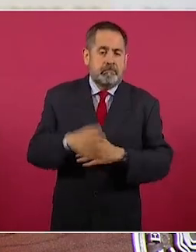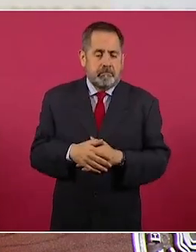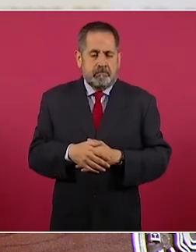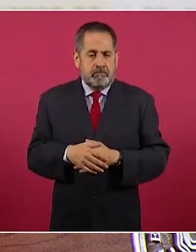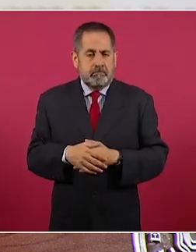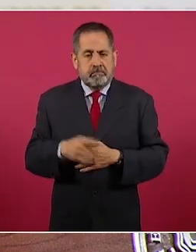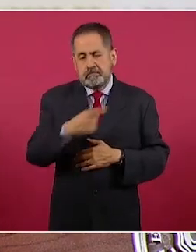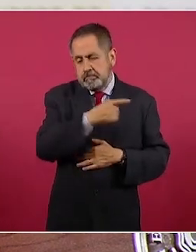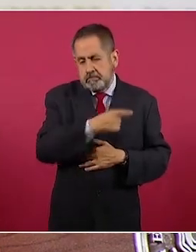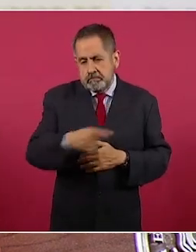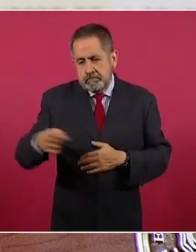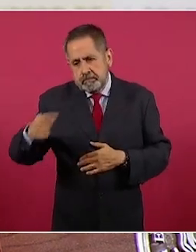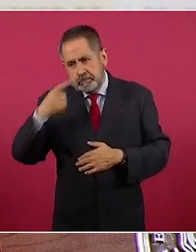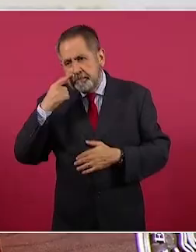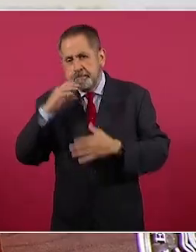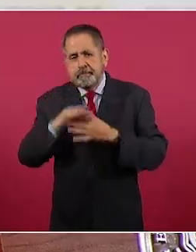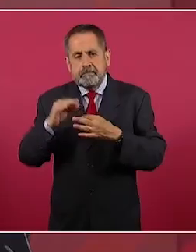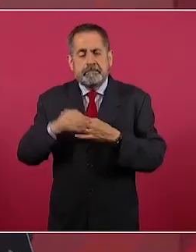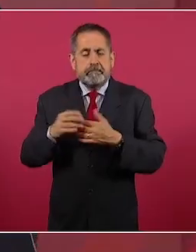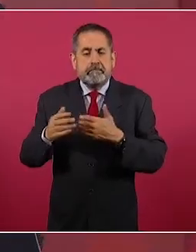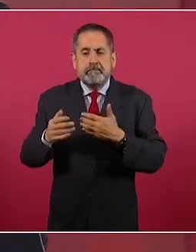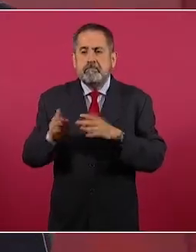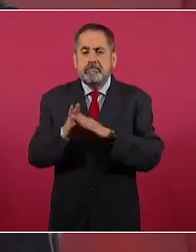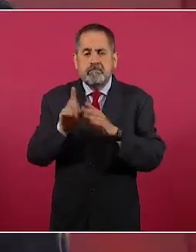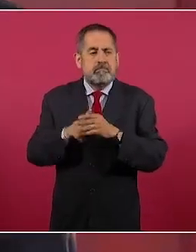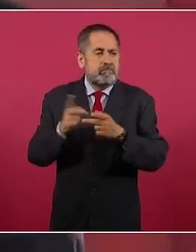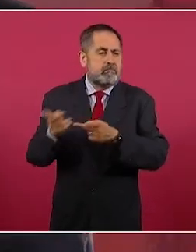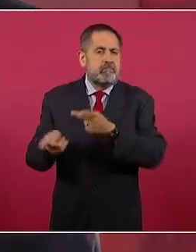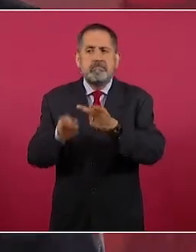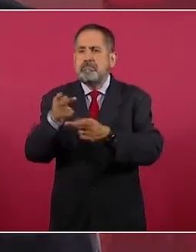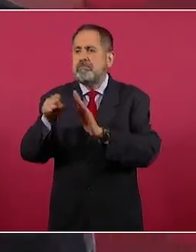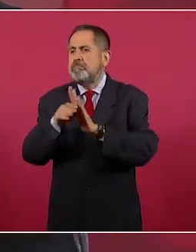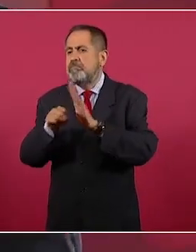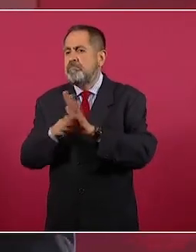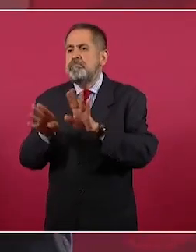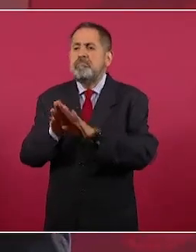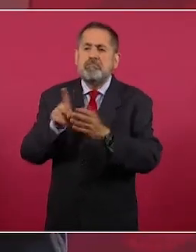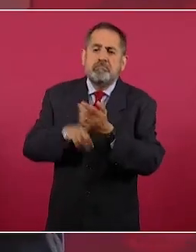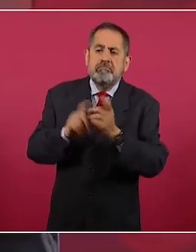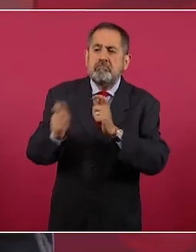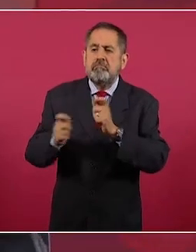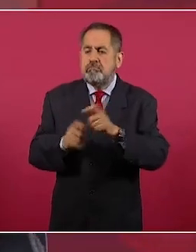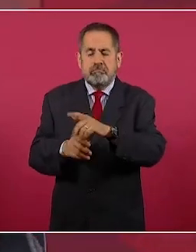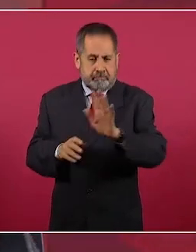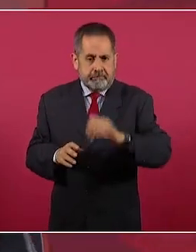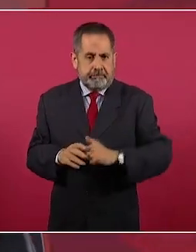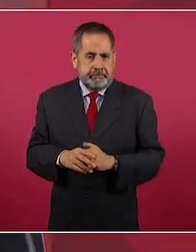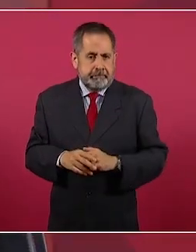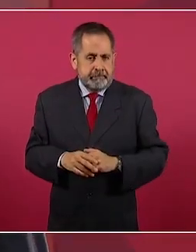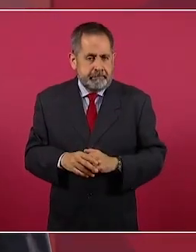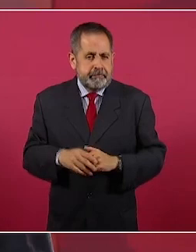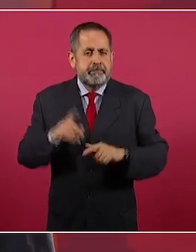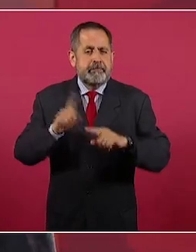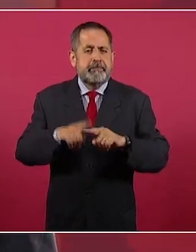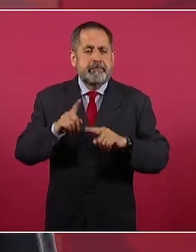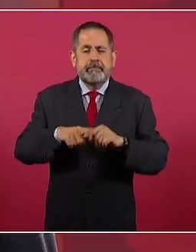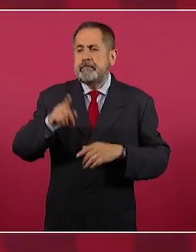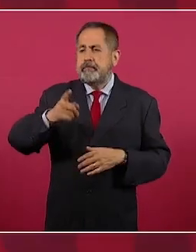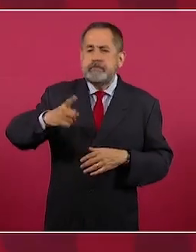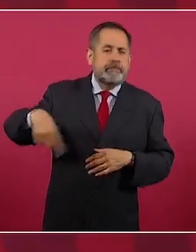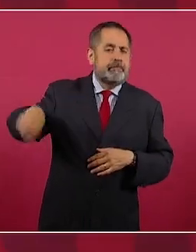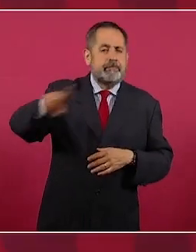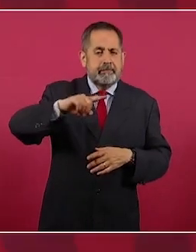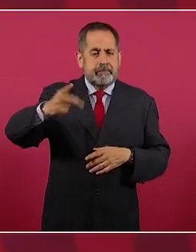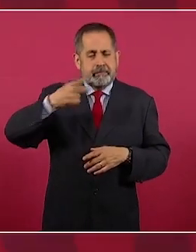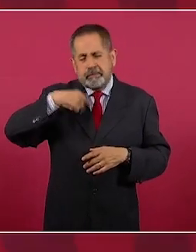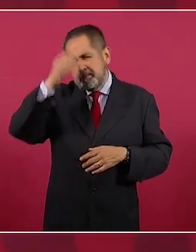tiempo llevando a cabo esta encuesta acerca de lo que opinan